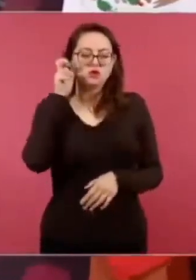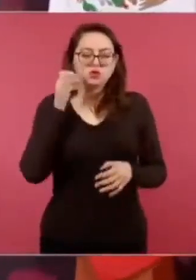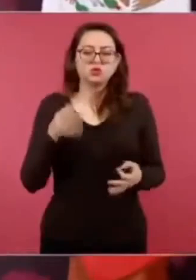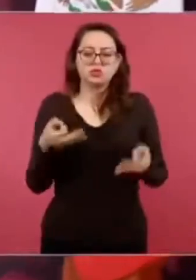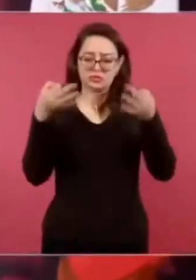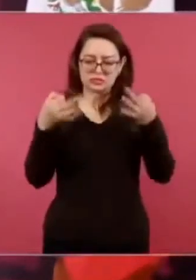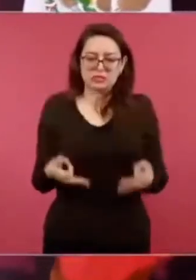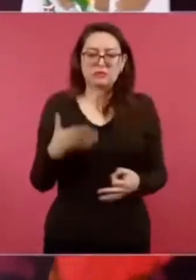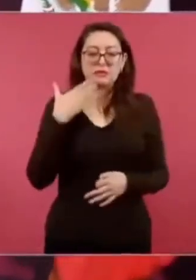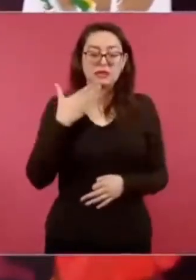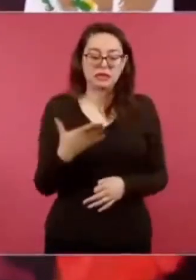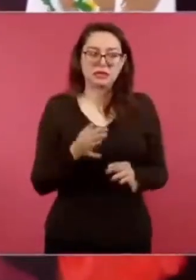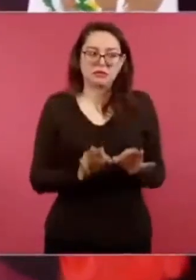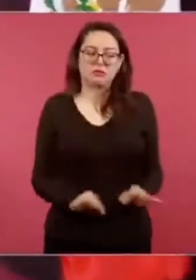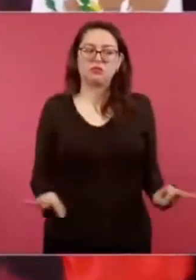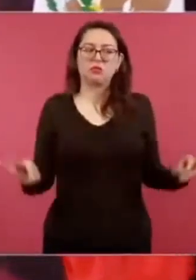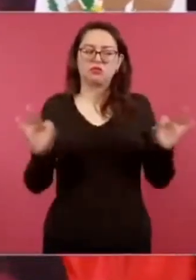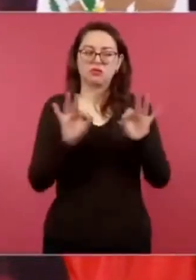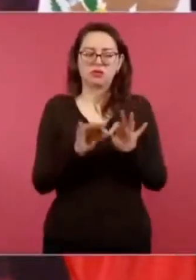lo importante es la letra.